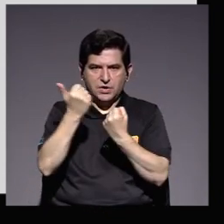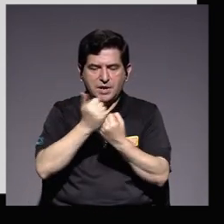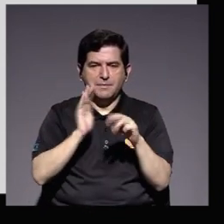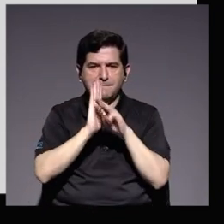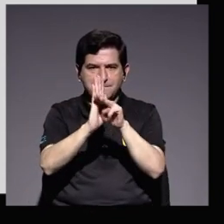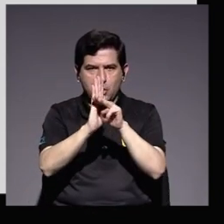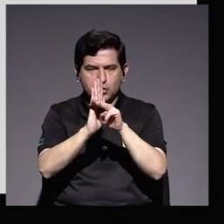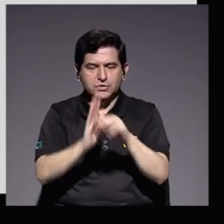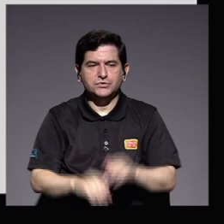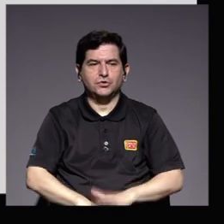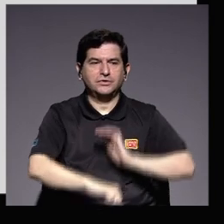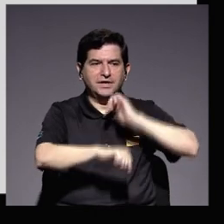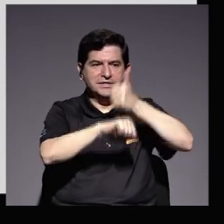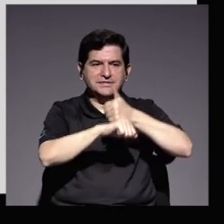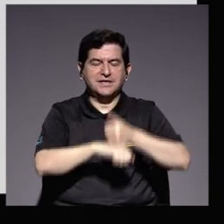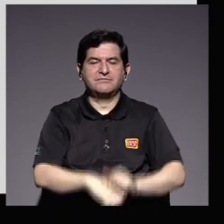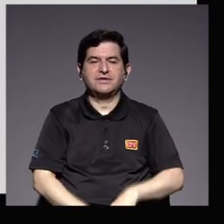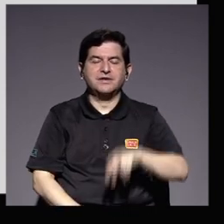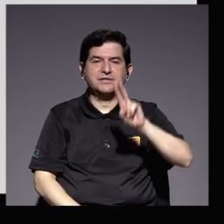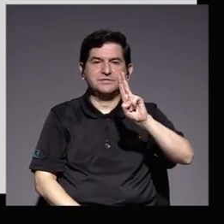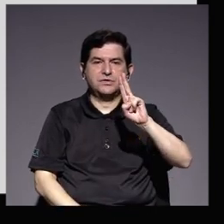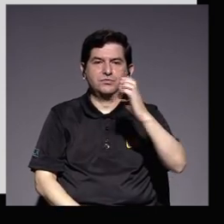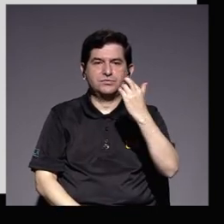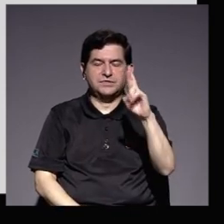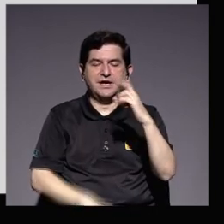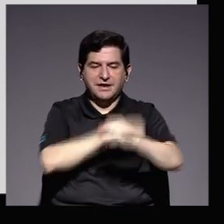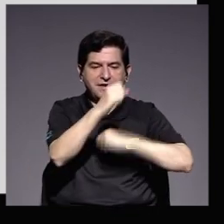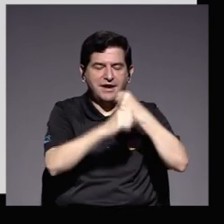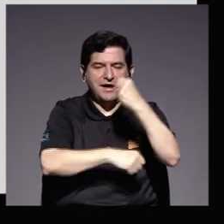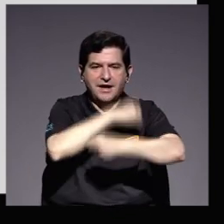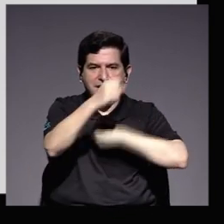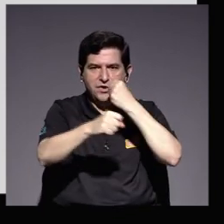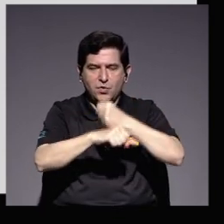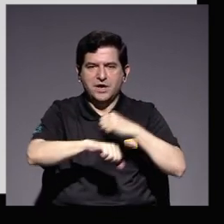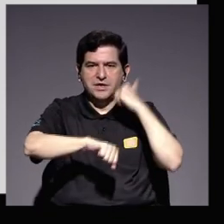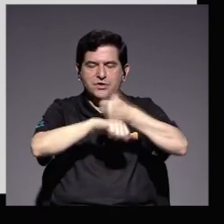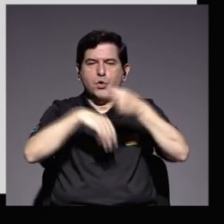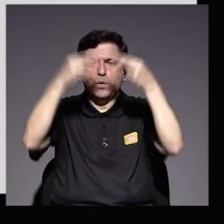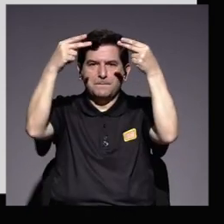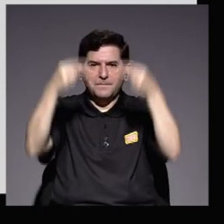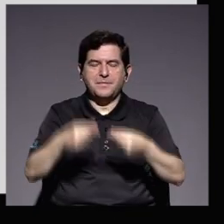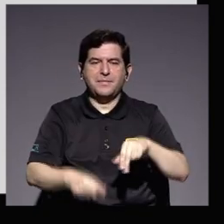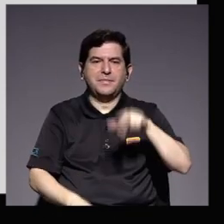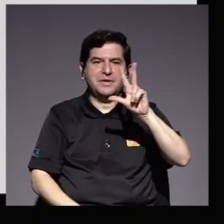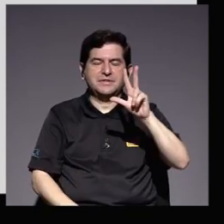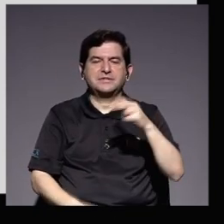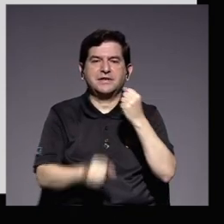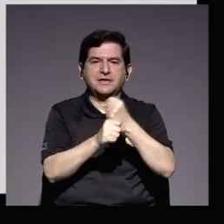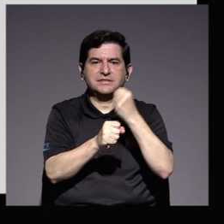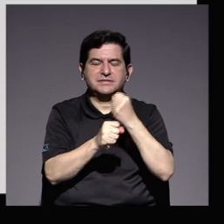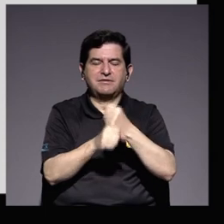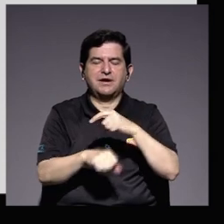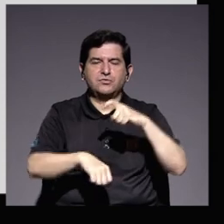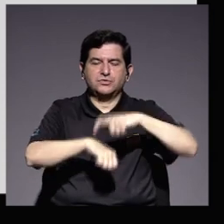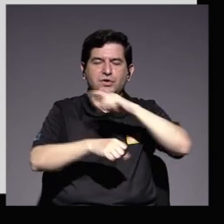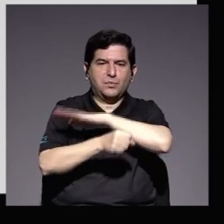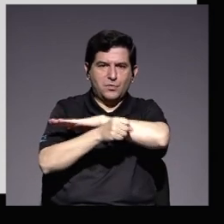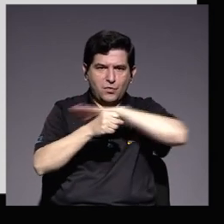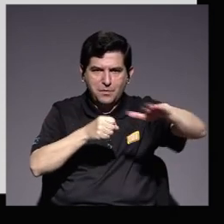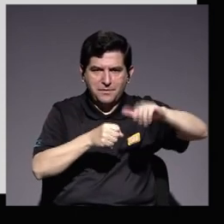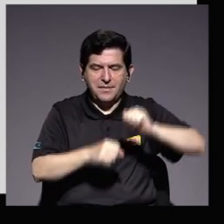modelo establece que la universidad designará anualmente presupuesto para tres plazas de tiempo completo